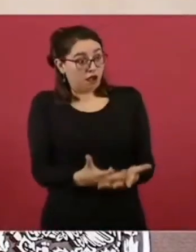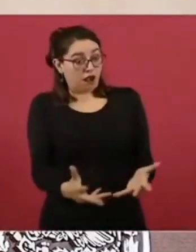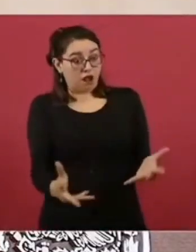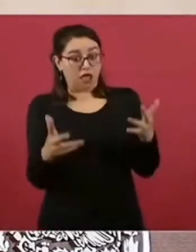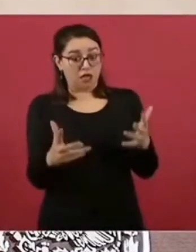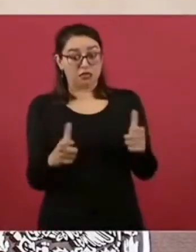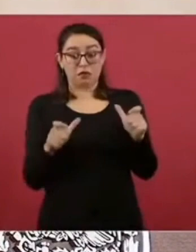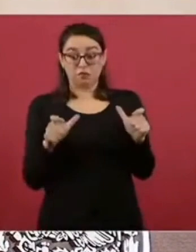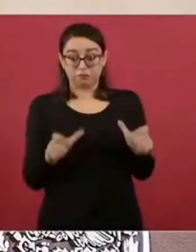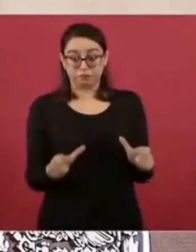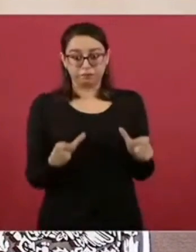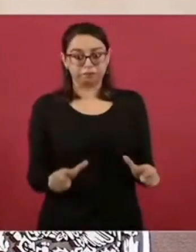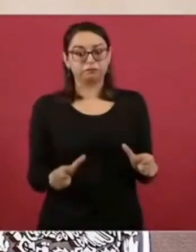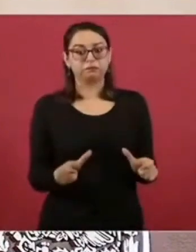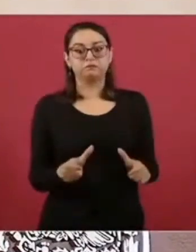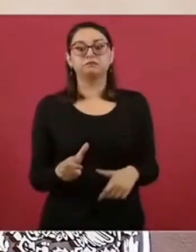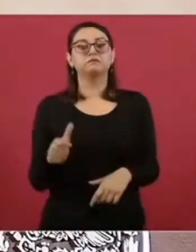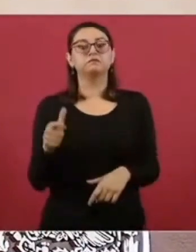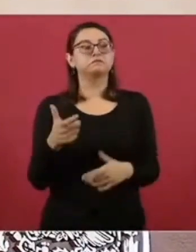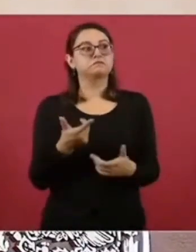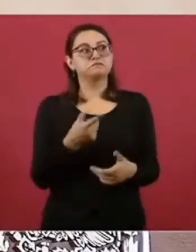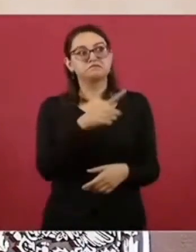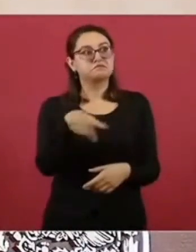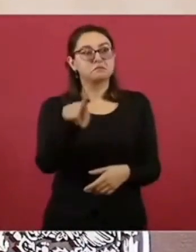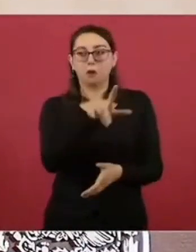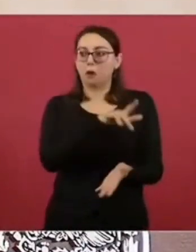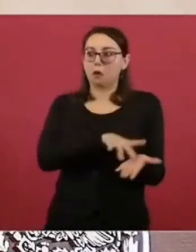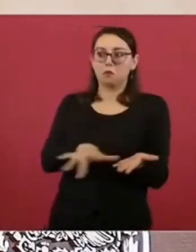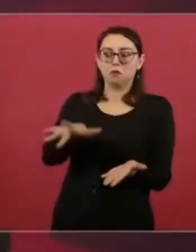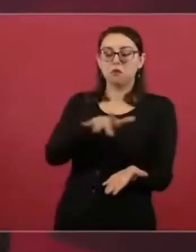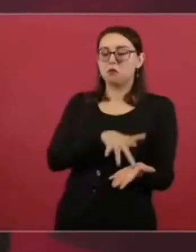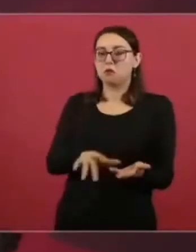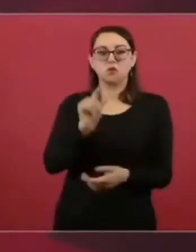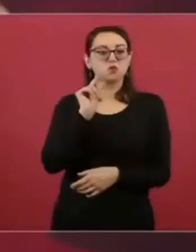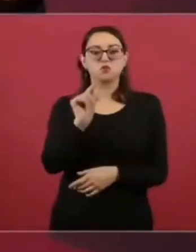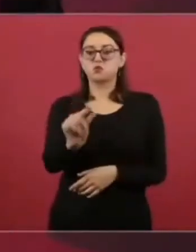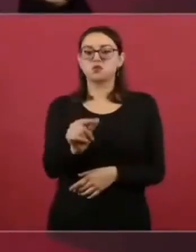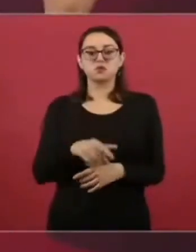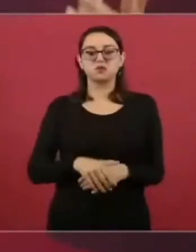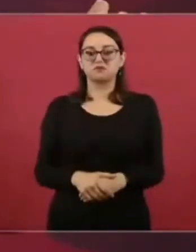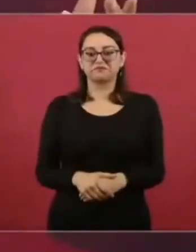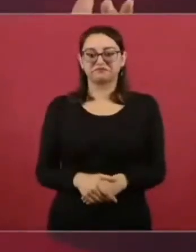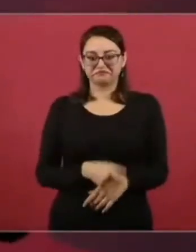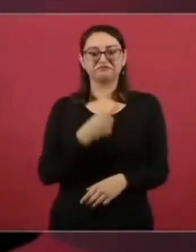México está ayudando más que